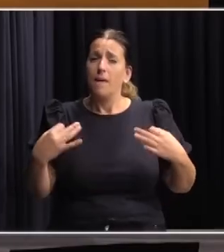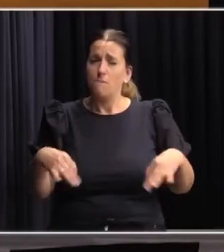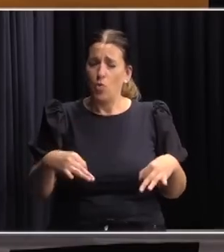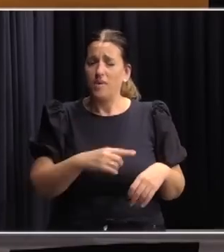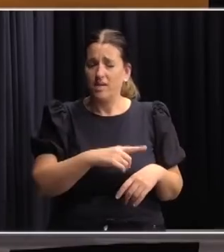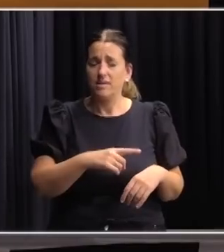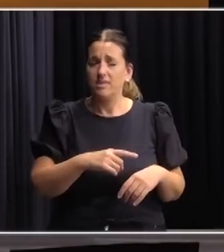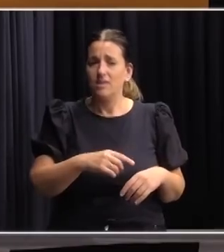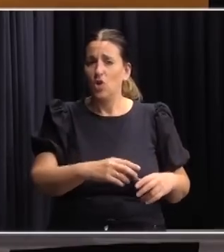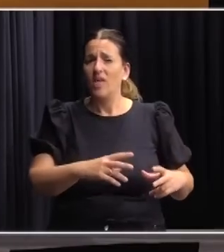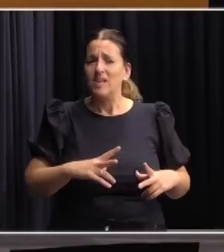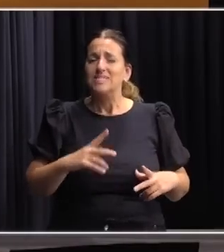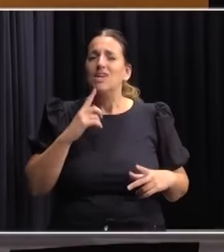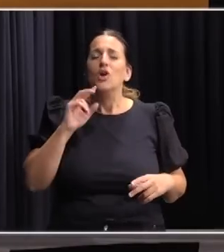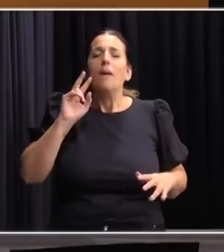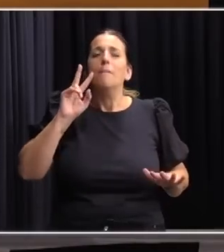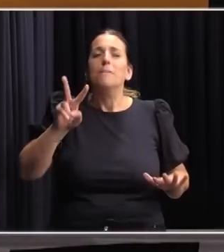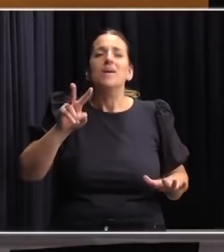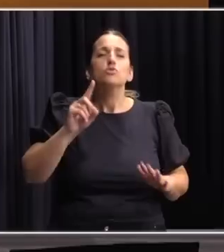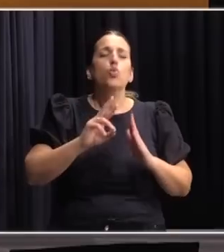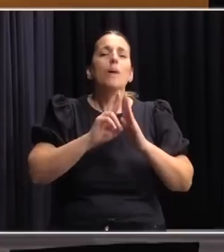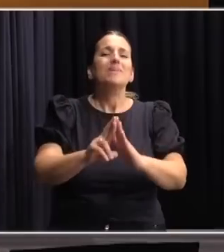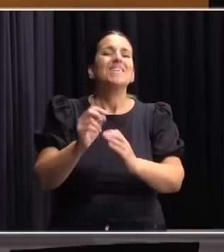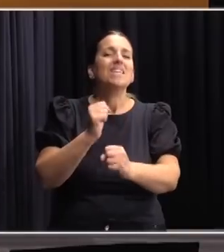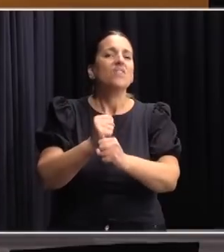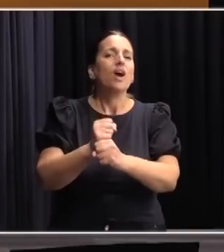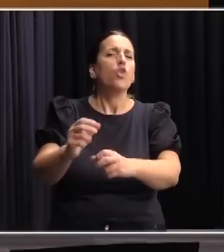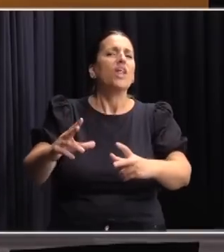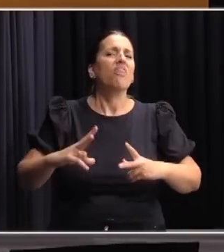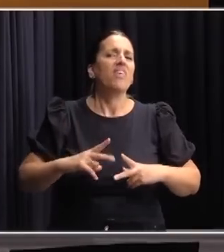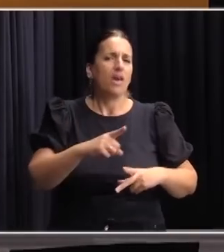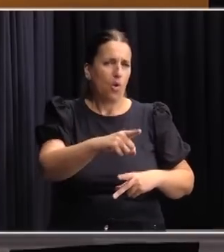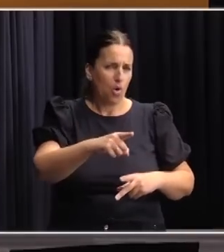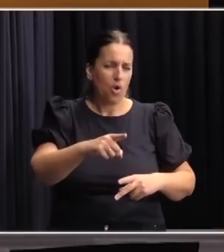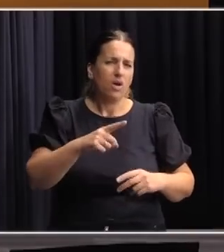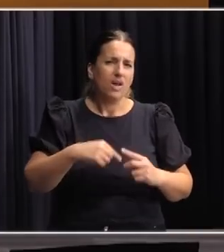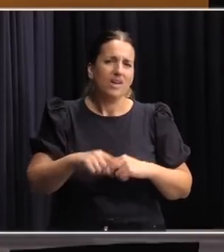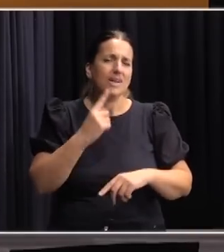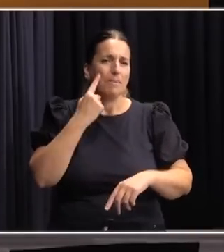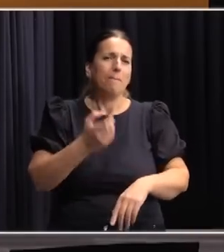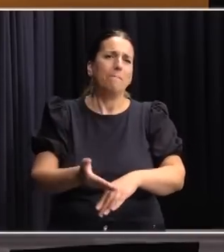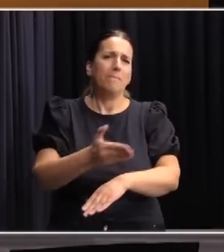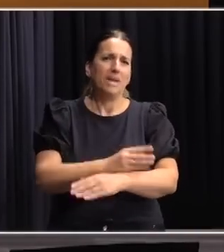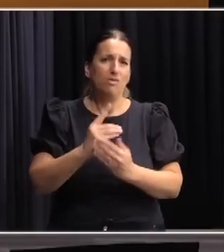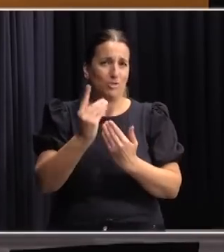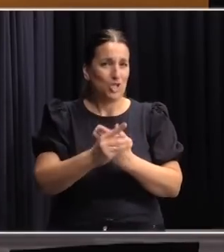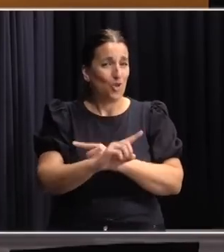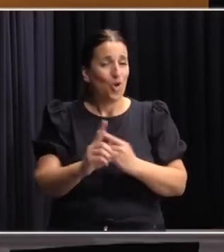intencionado lo que debe haber visto el delegado al cual hacía referencia es el anteproyecto y no el proyecto